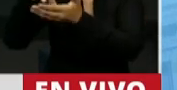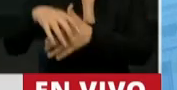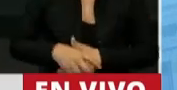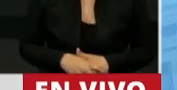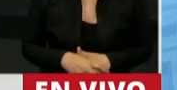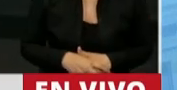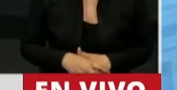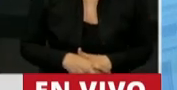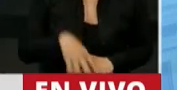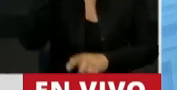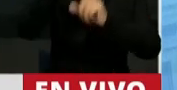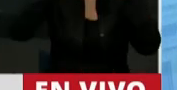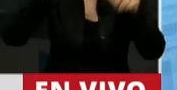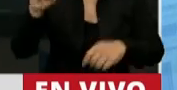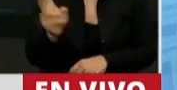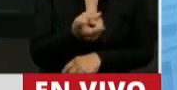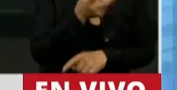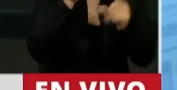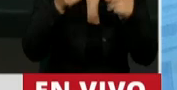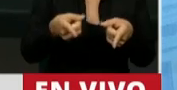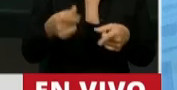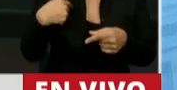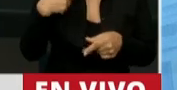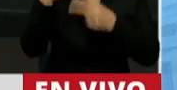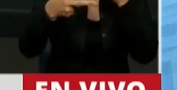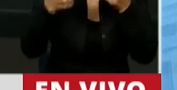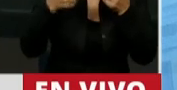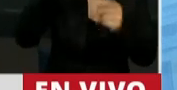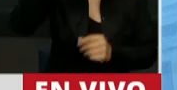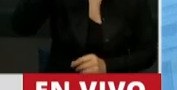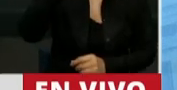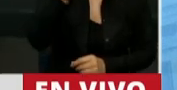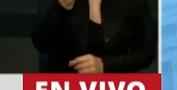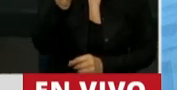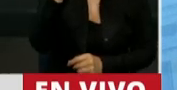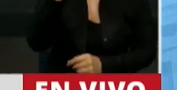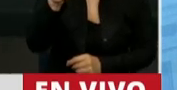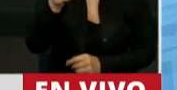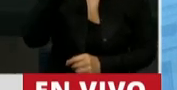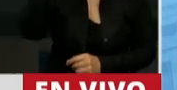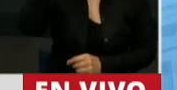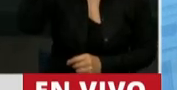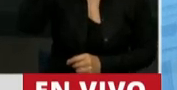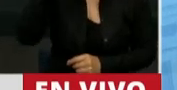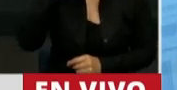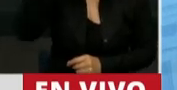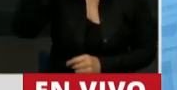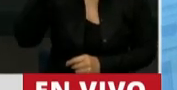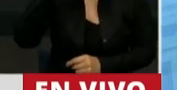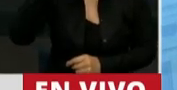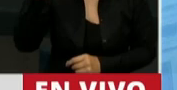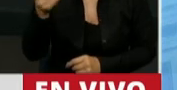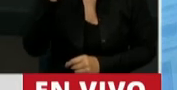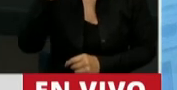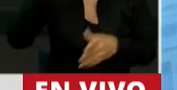Hubo muertos. Hoy mencionaba Mauro Ledesma, murió en el río Bermejo tratando de